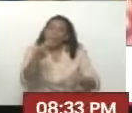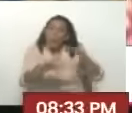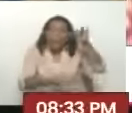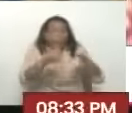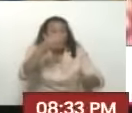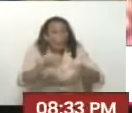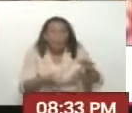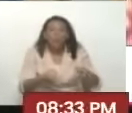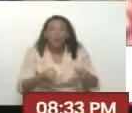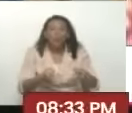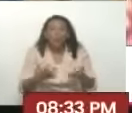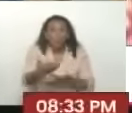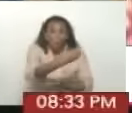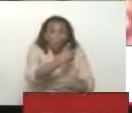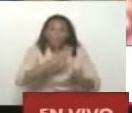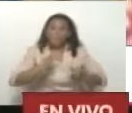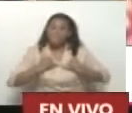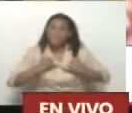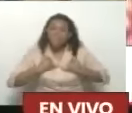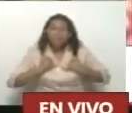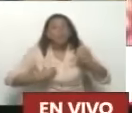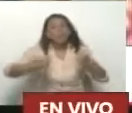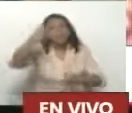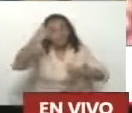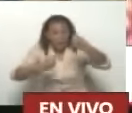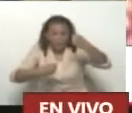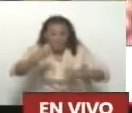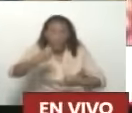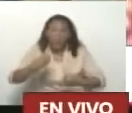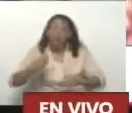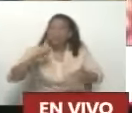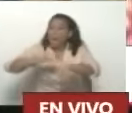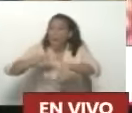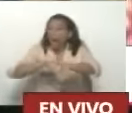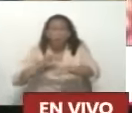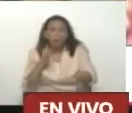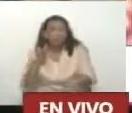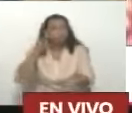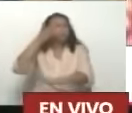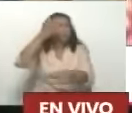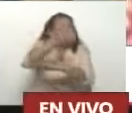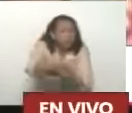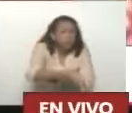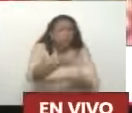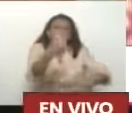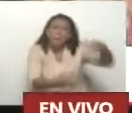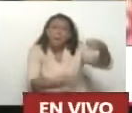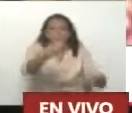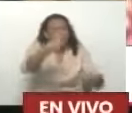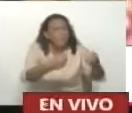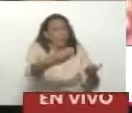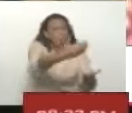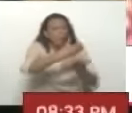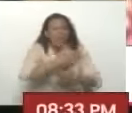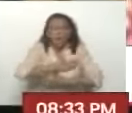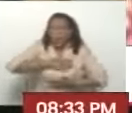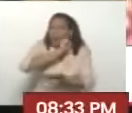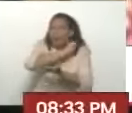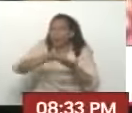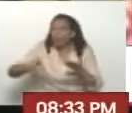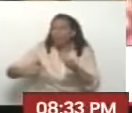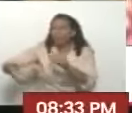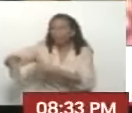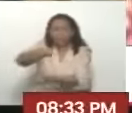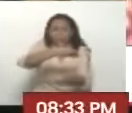Sino que vamos a tener Nuestro propio transporte Para nosotros A la hora que lleguen Nuestros juguetes Nuestros alimentos Poderlos llevar De manera gratuita A las